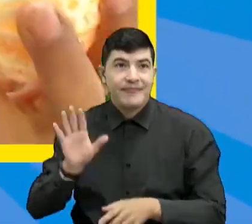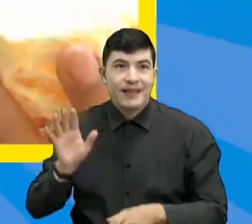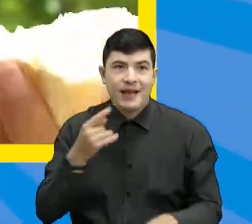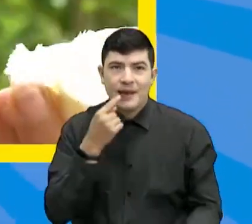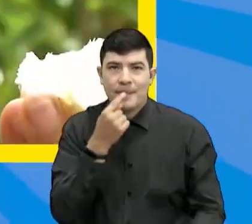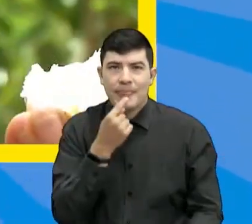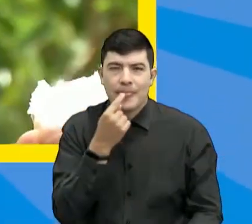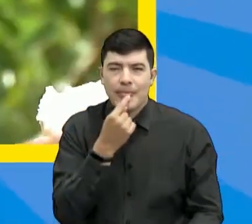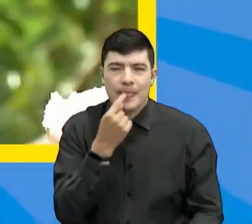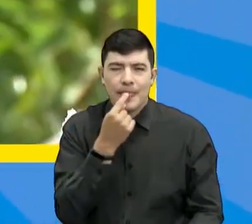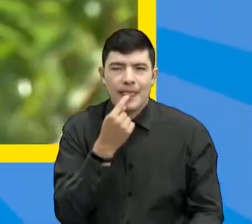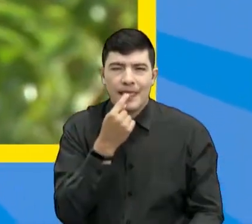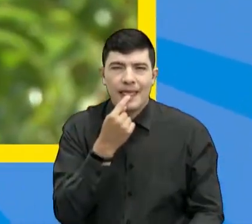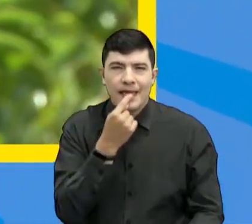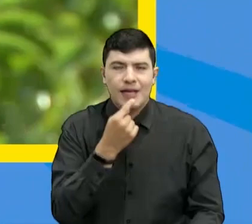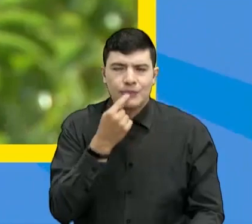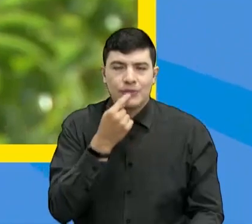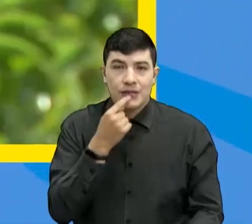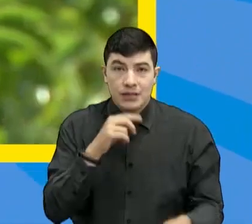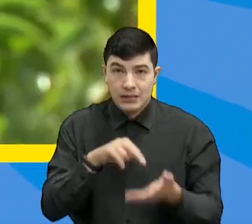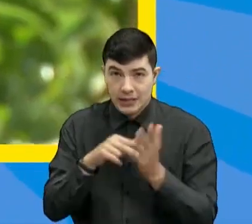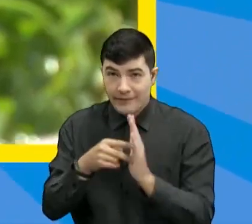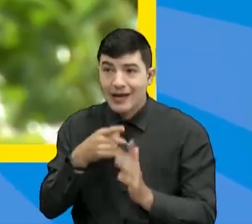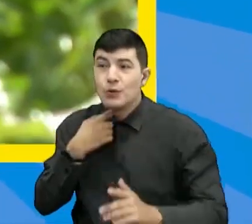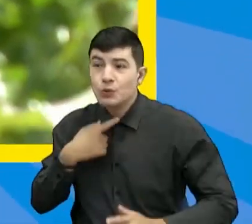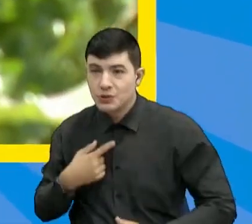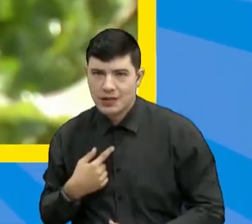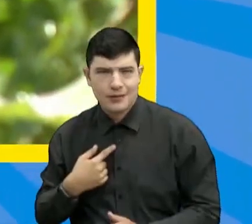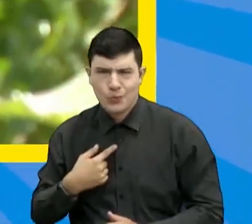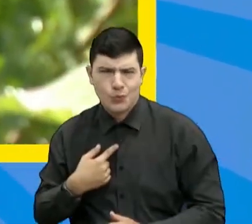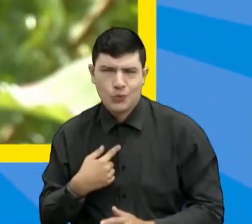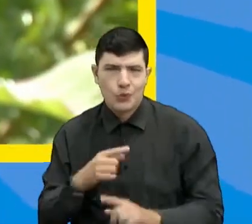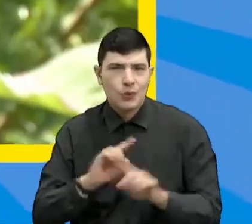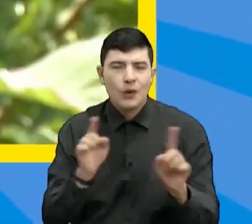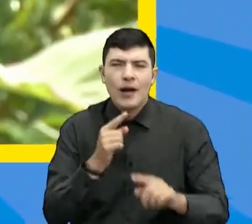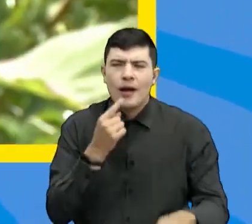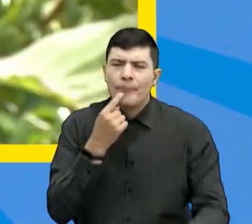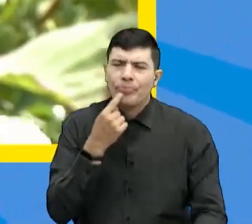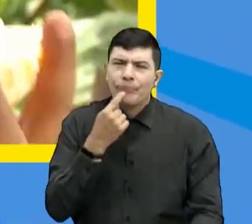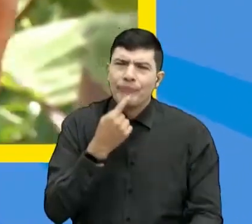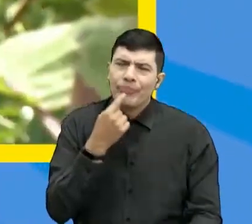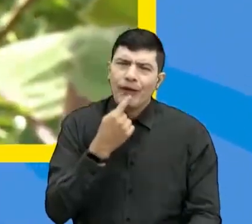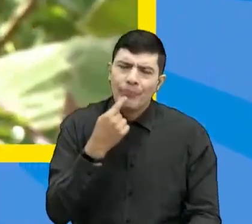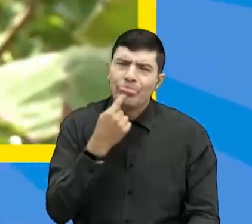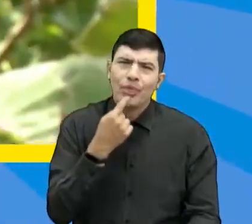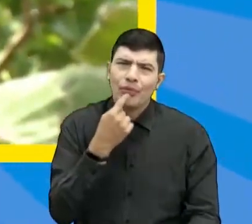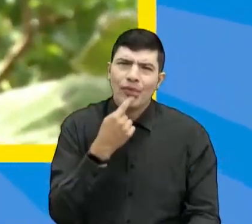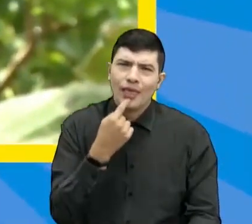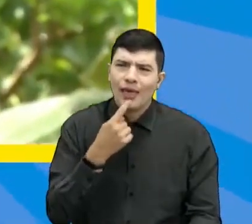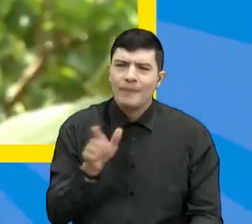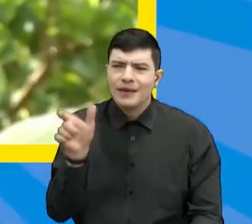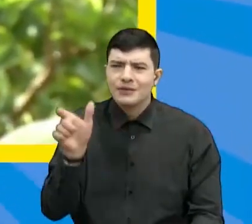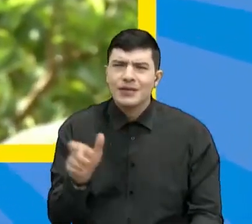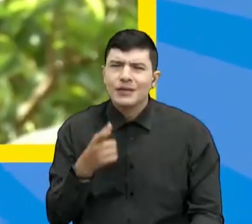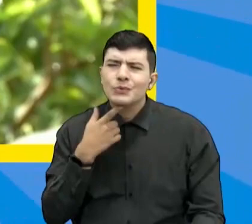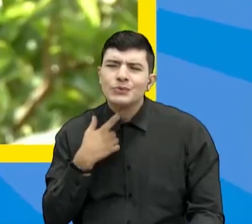El gusto. No es cuando a le gusta a una persona, no, es cuando usted la saborea. ¿Sí? Porque ahí está, ahí está. En la...